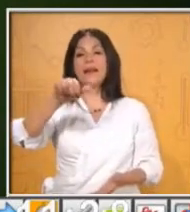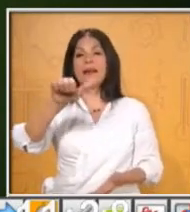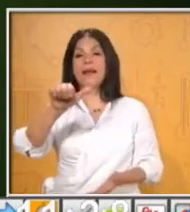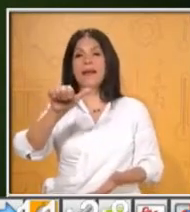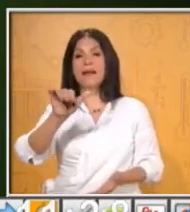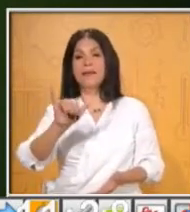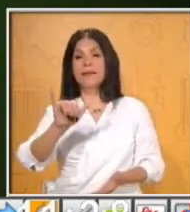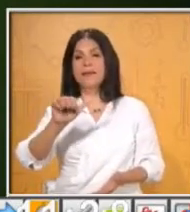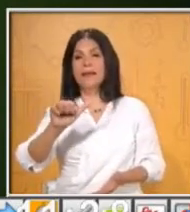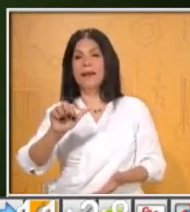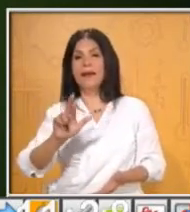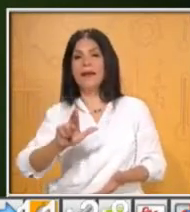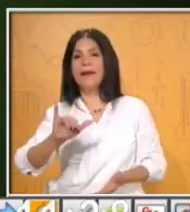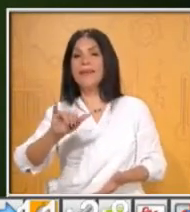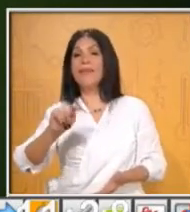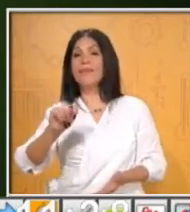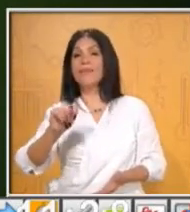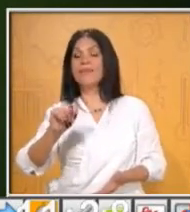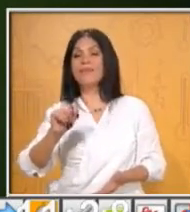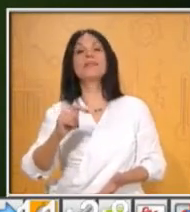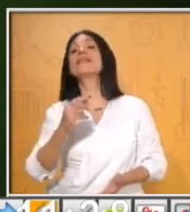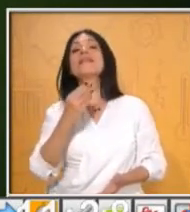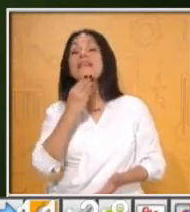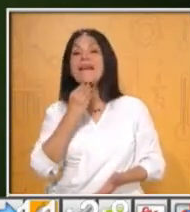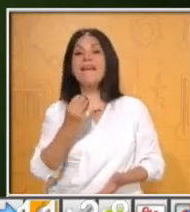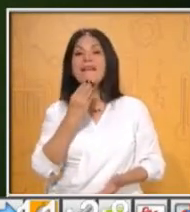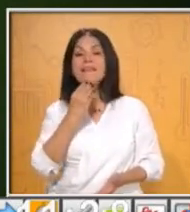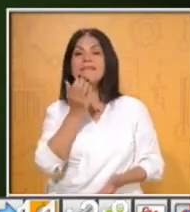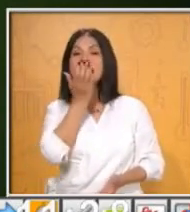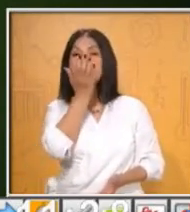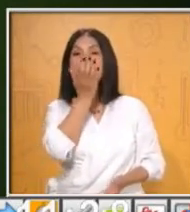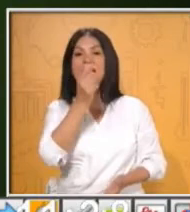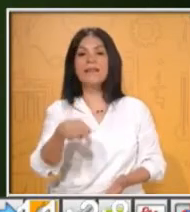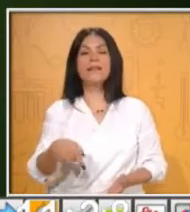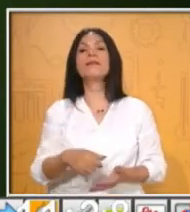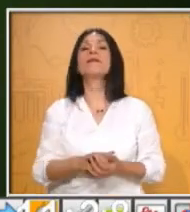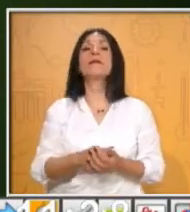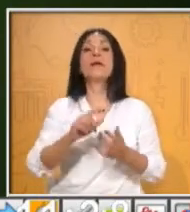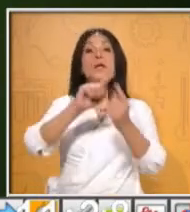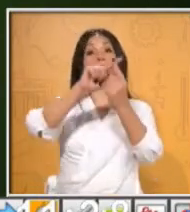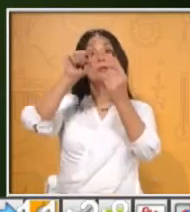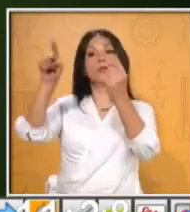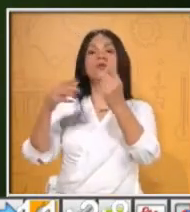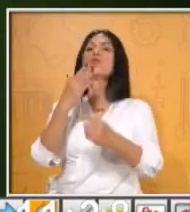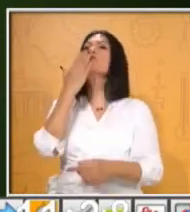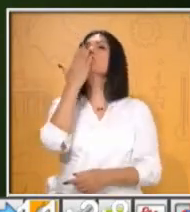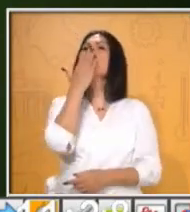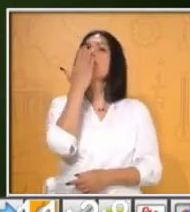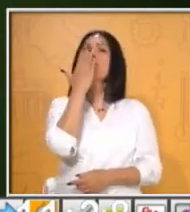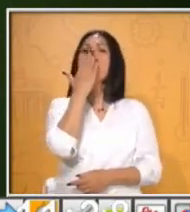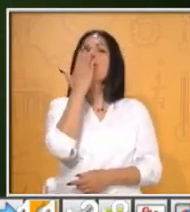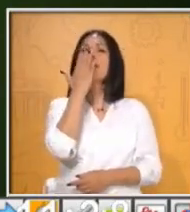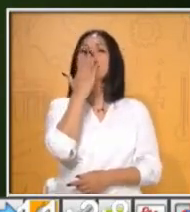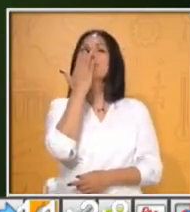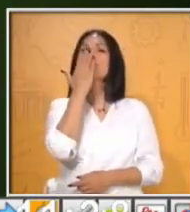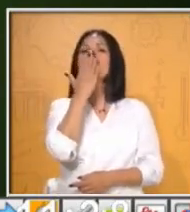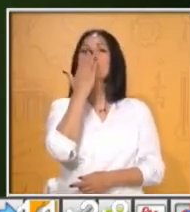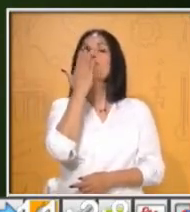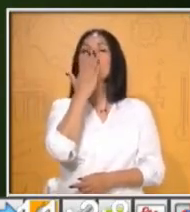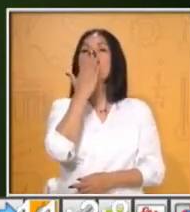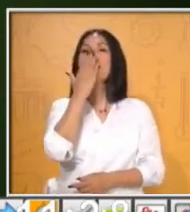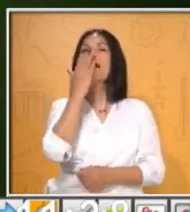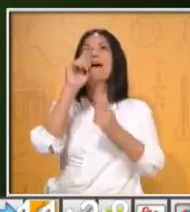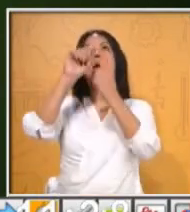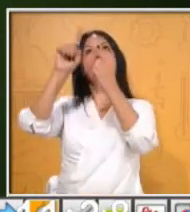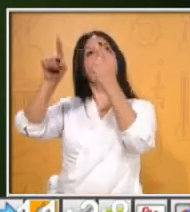Muy bien. En el inciso C, estaba en Sonora e hice un giro de un cuarto. ¿A